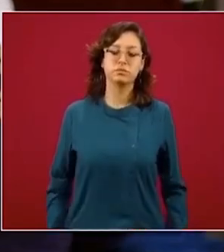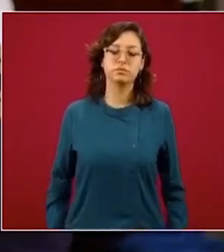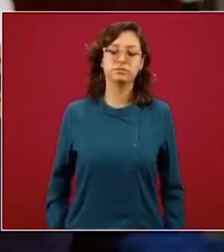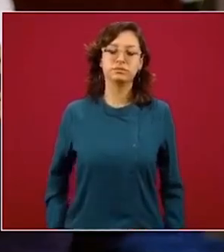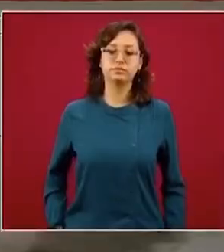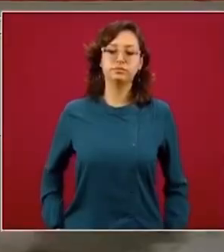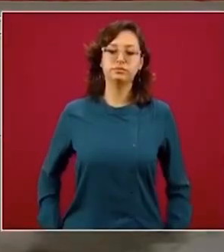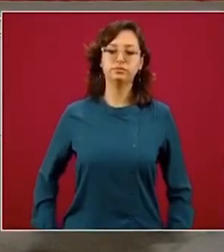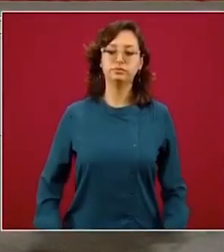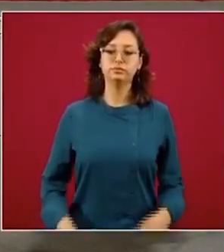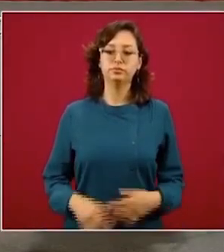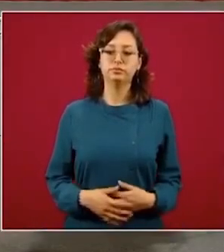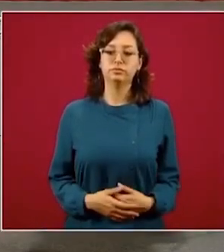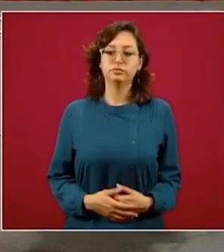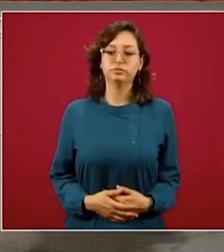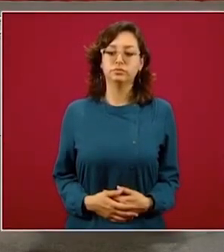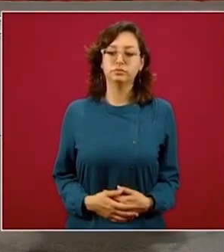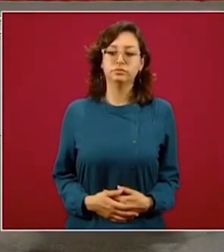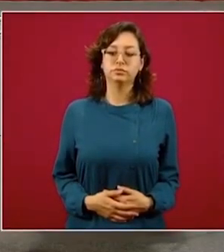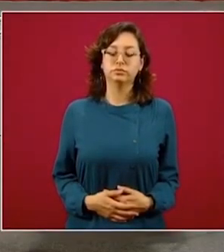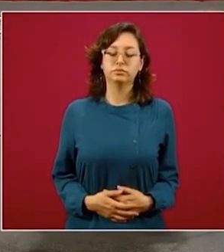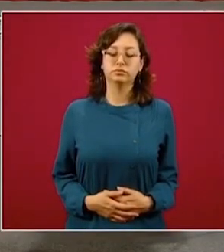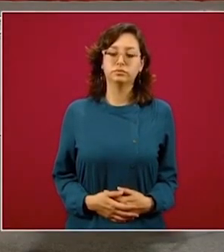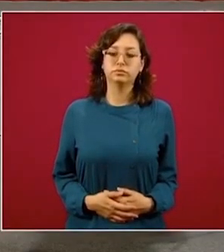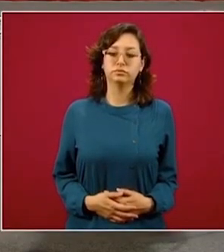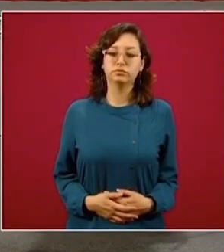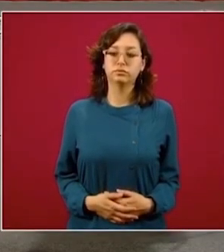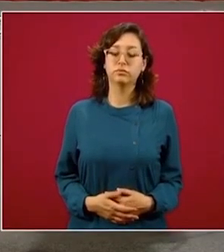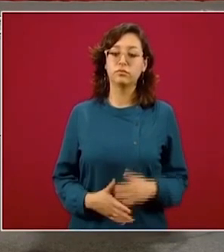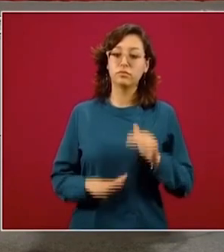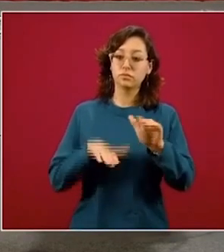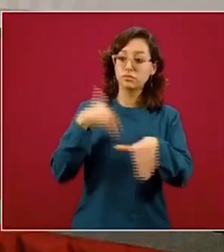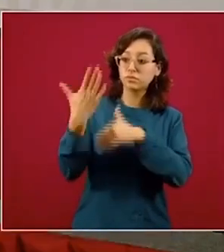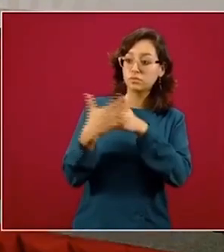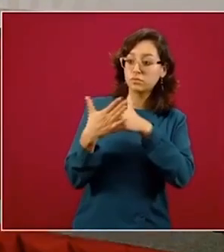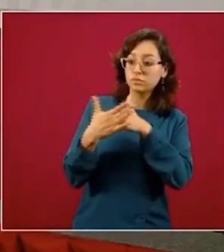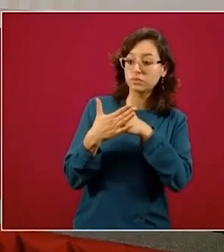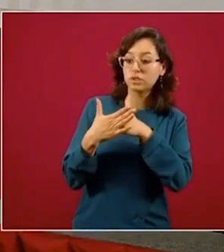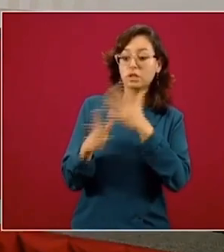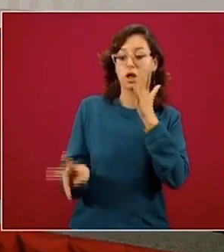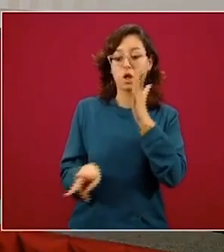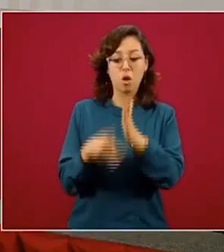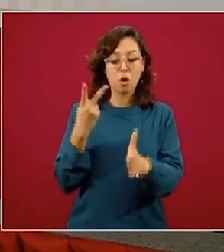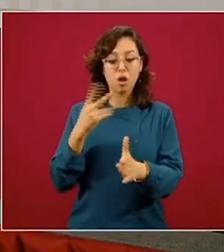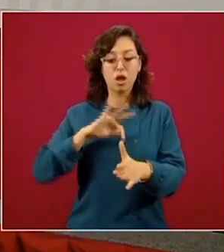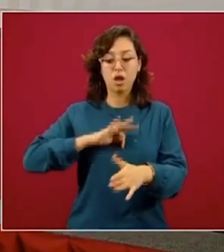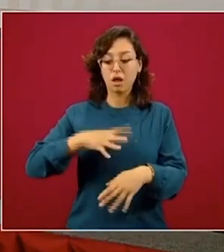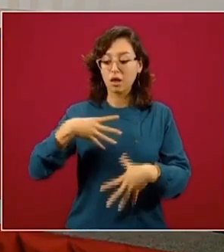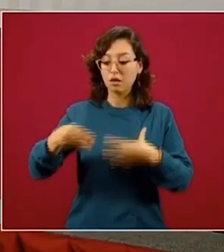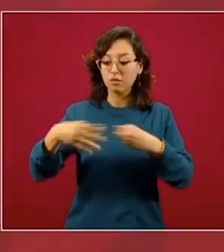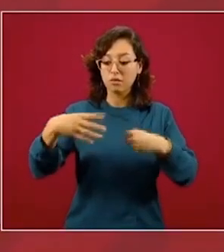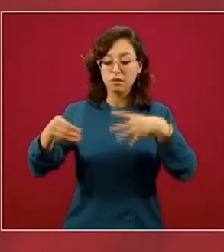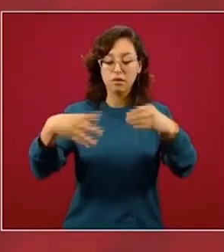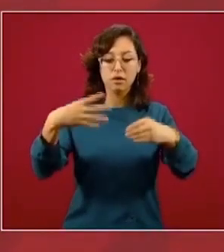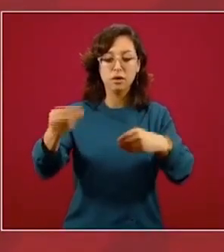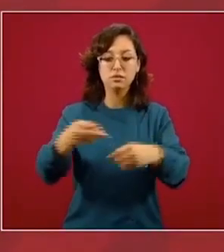La segunda ola o la segunda ciclo de transmisión de COVID-19,